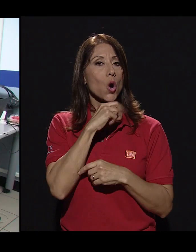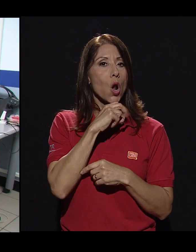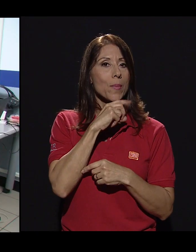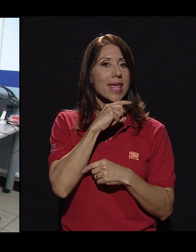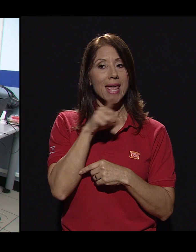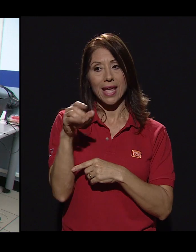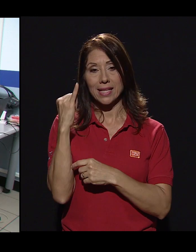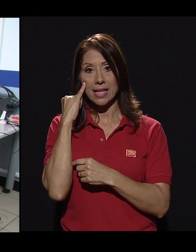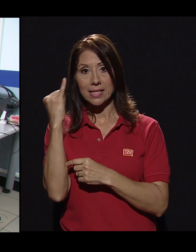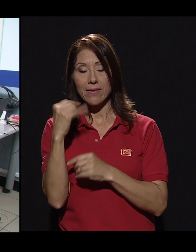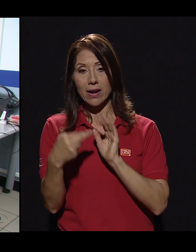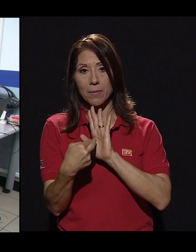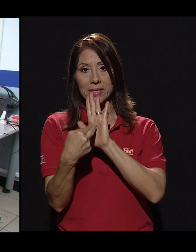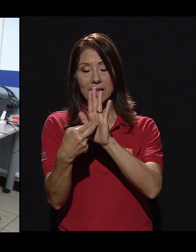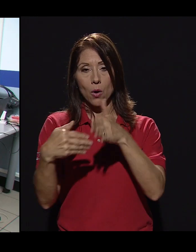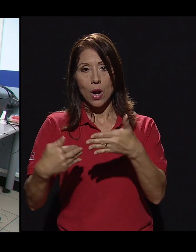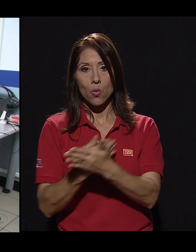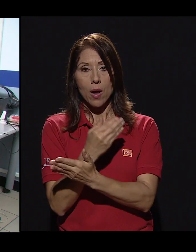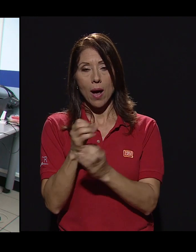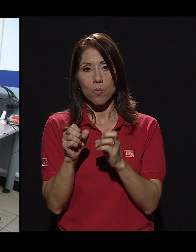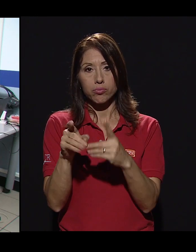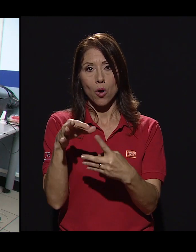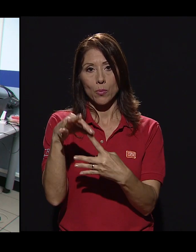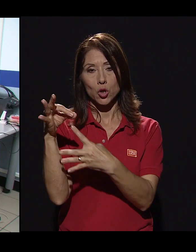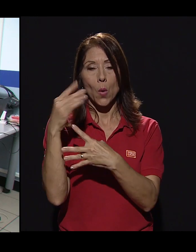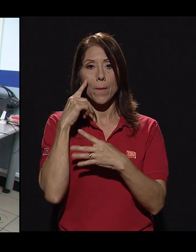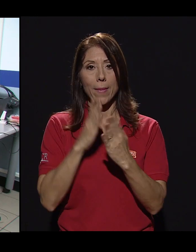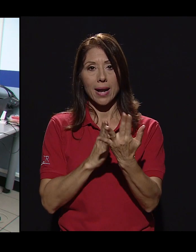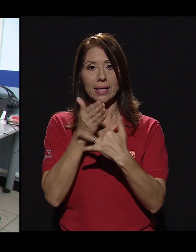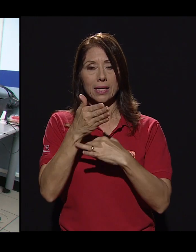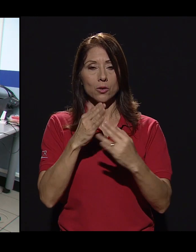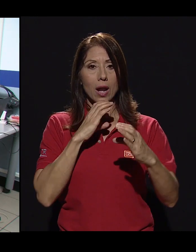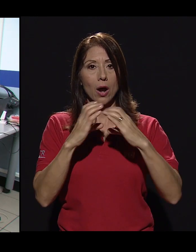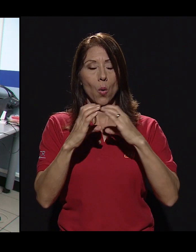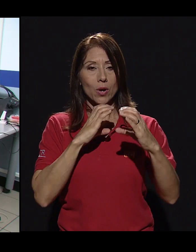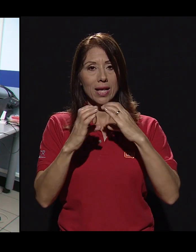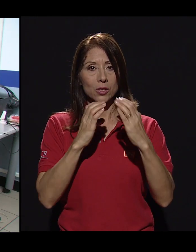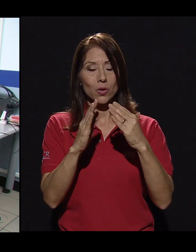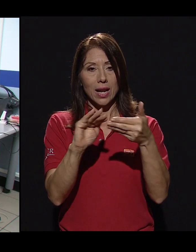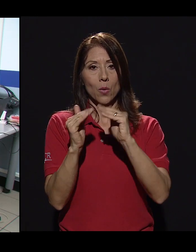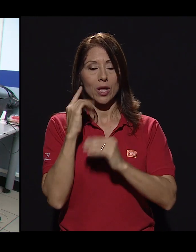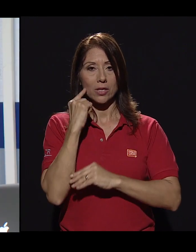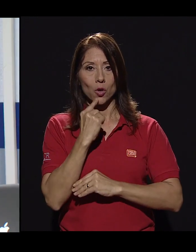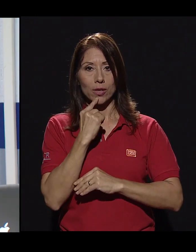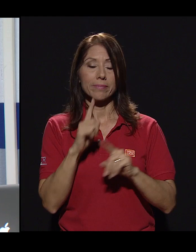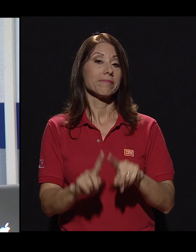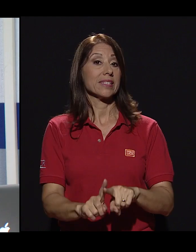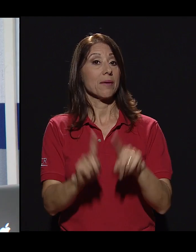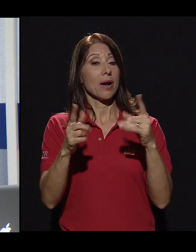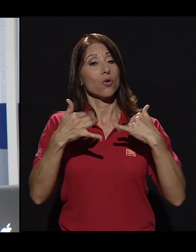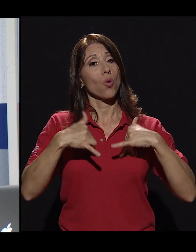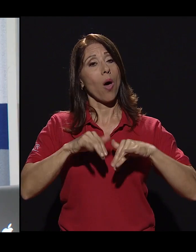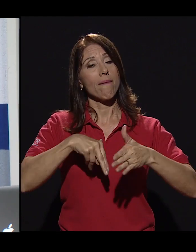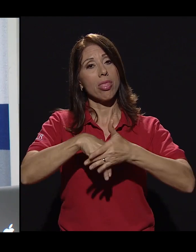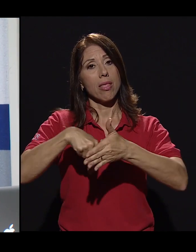de Colby, esa iniciativa representa una nueva opción para el acceso a la comunicación de la comunidad sorda. Sin embargo, aún existen barreras.